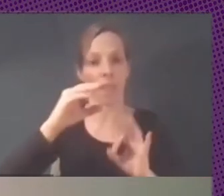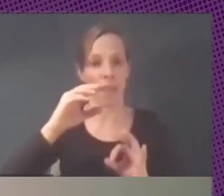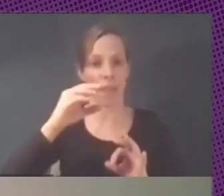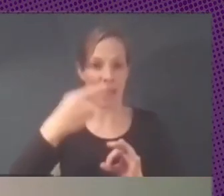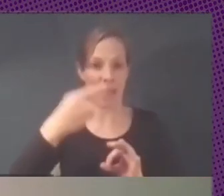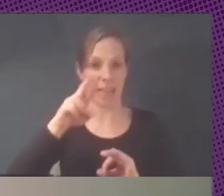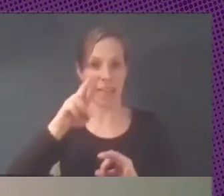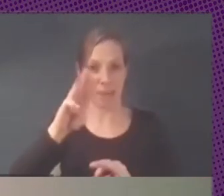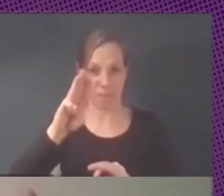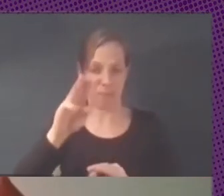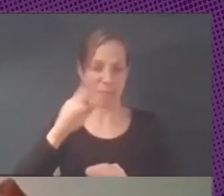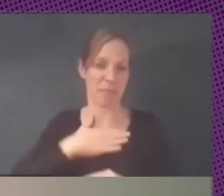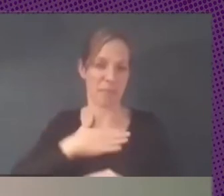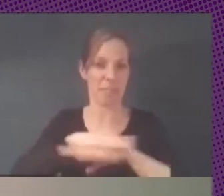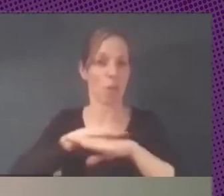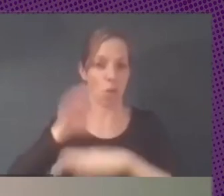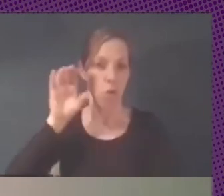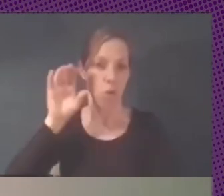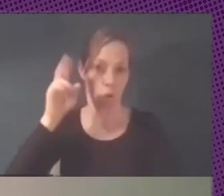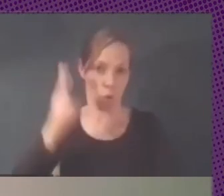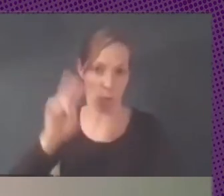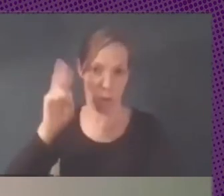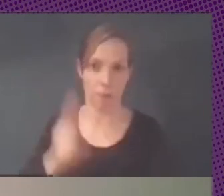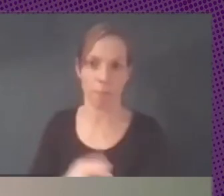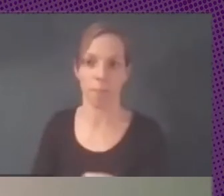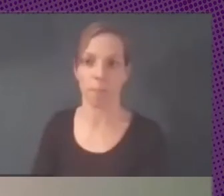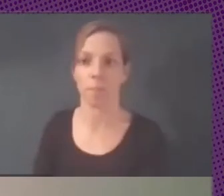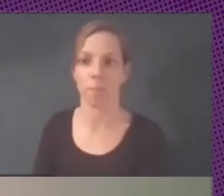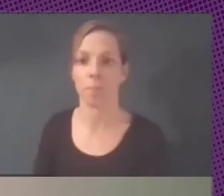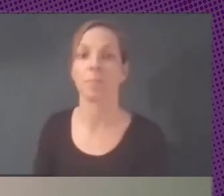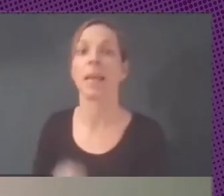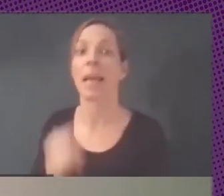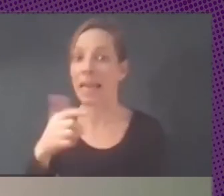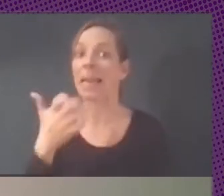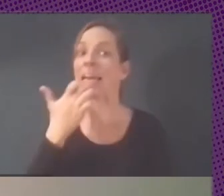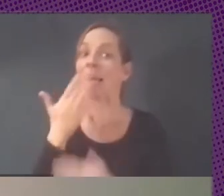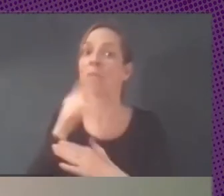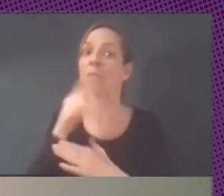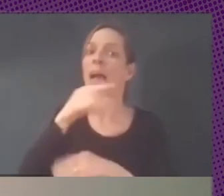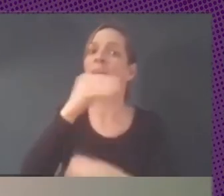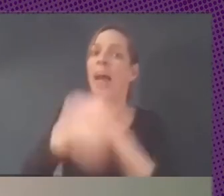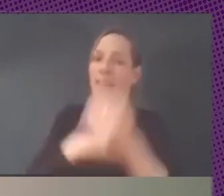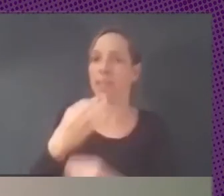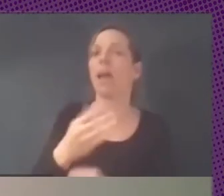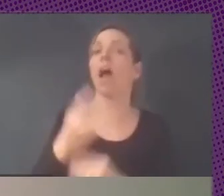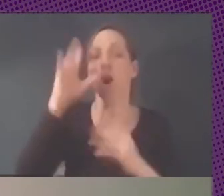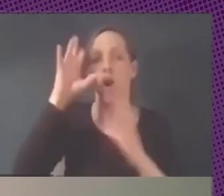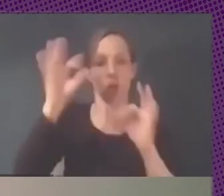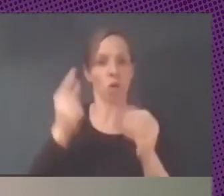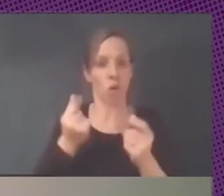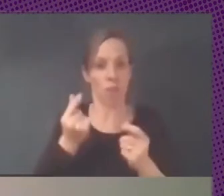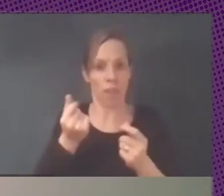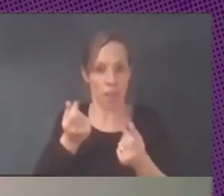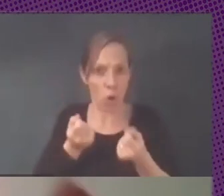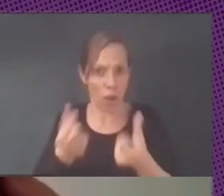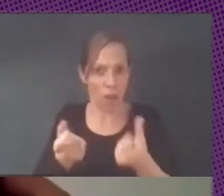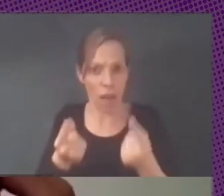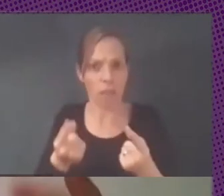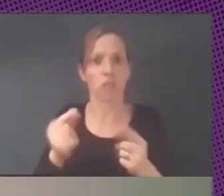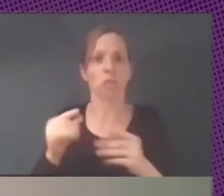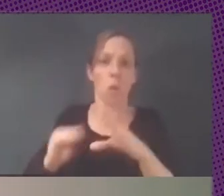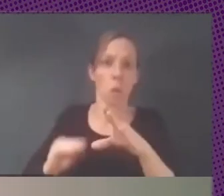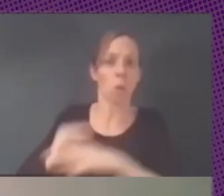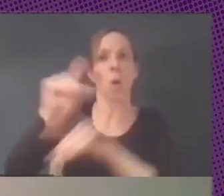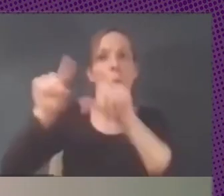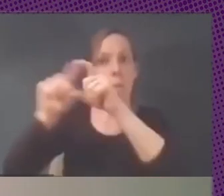Uruguayo ese es un ejemplo claro de cómo se tienen que hacer las cosas claro que involucró plata claro que involucró licitaciones a proveedores donde